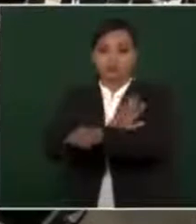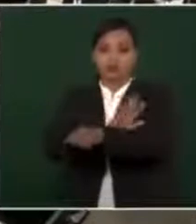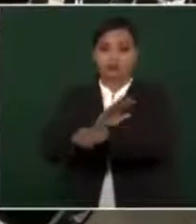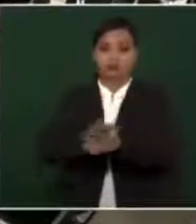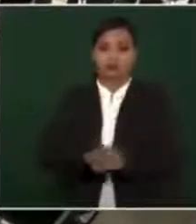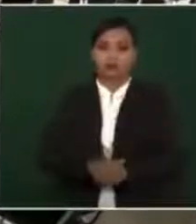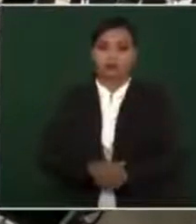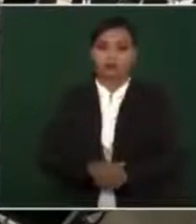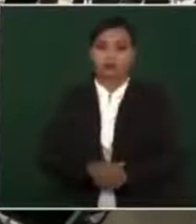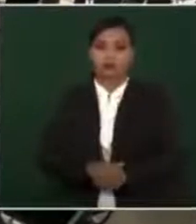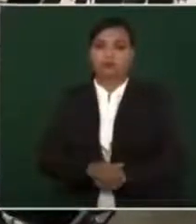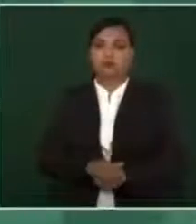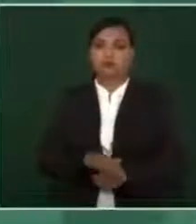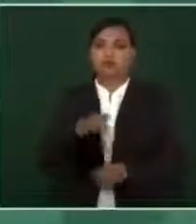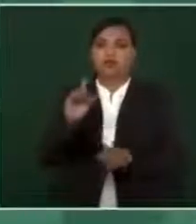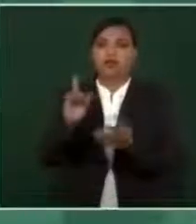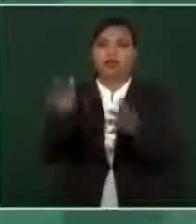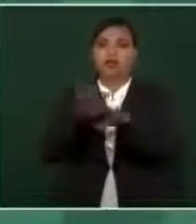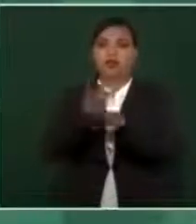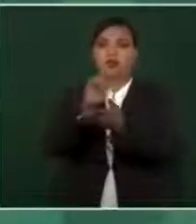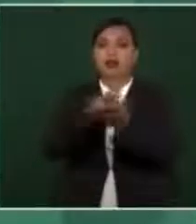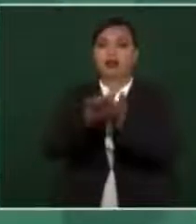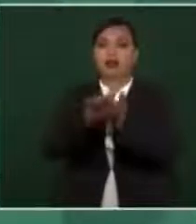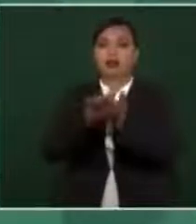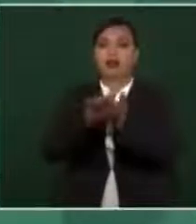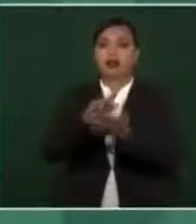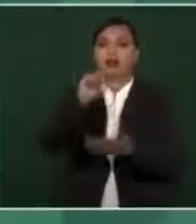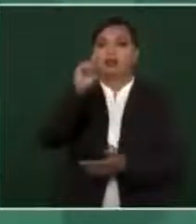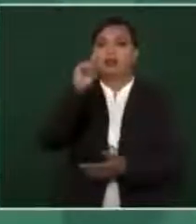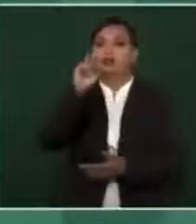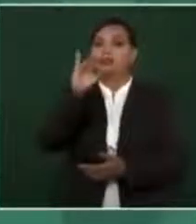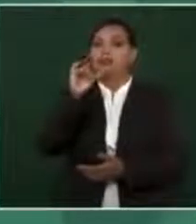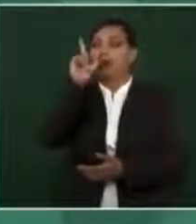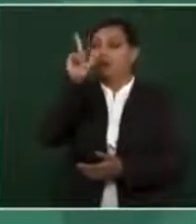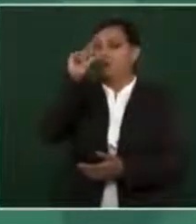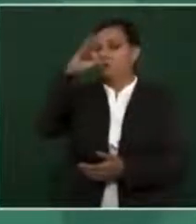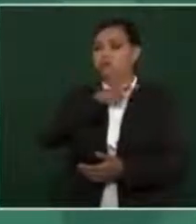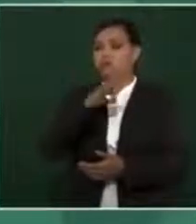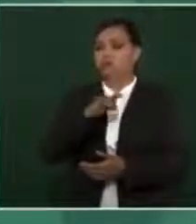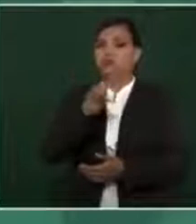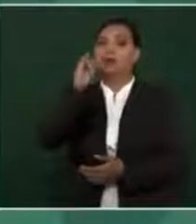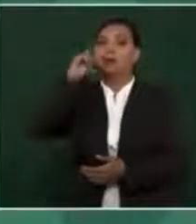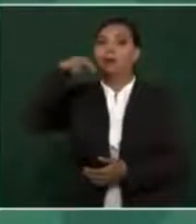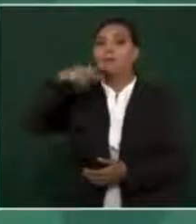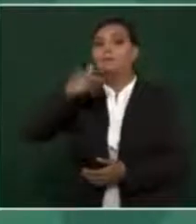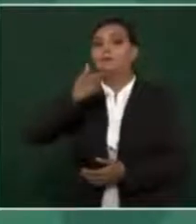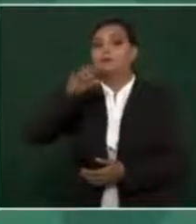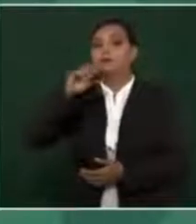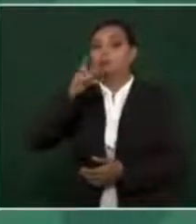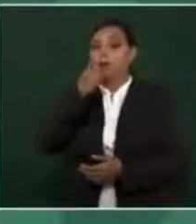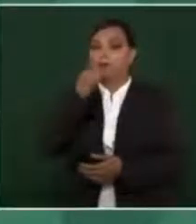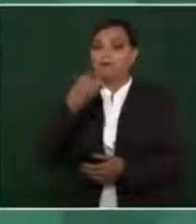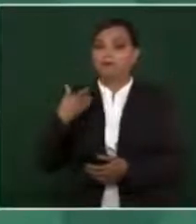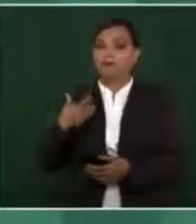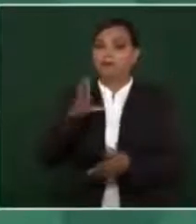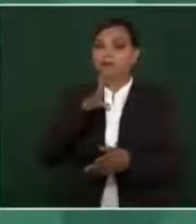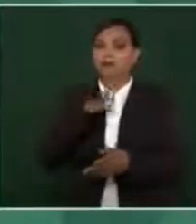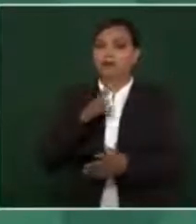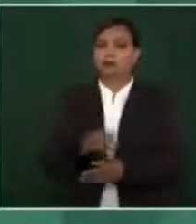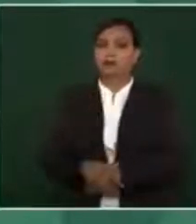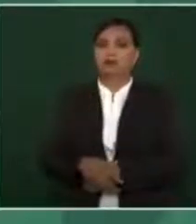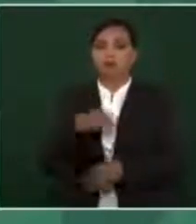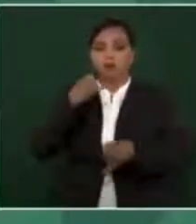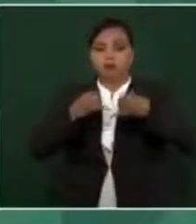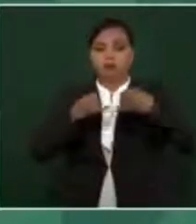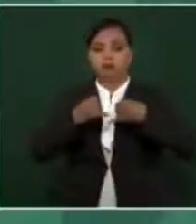Incluso se impugnó, se presentó una controversia en la Corte